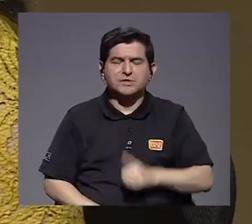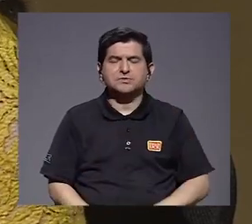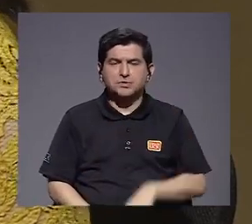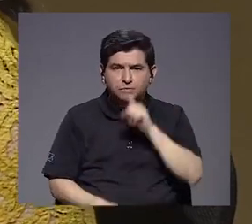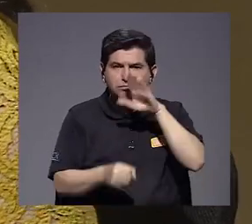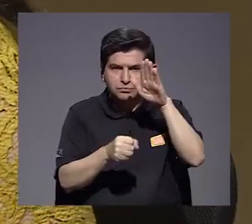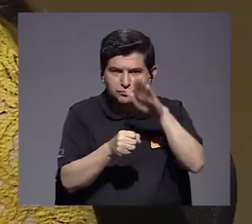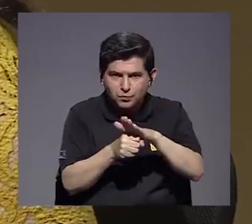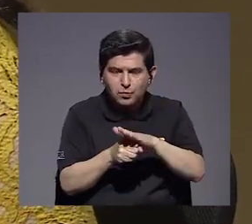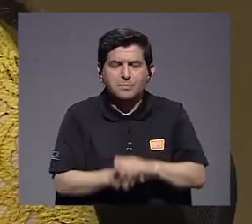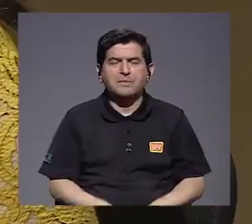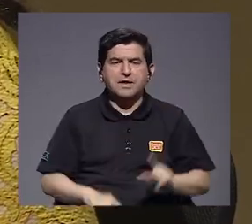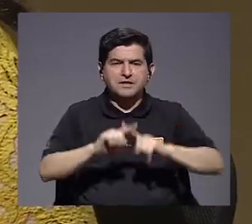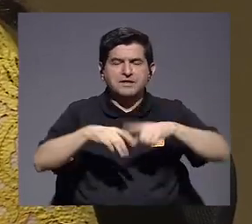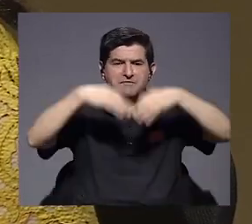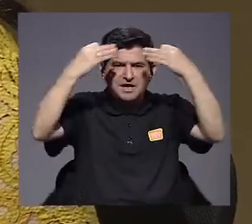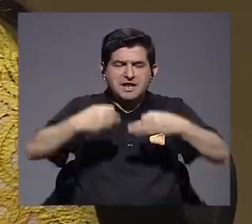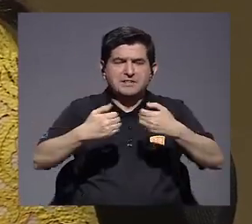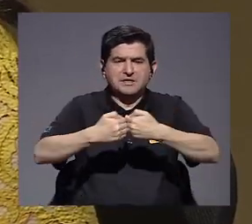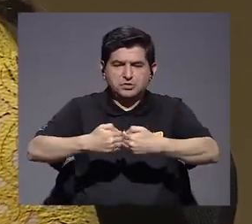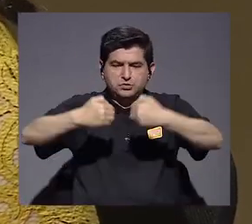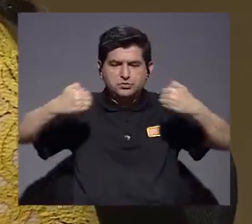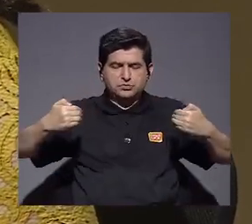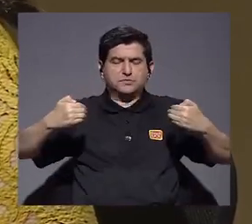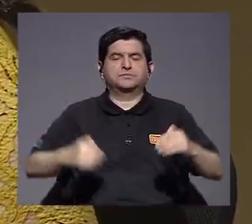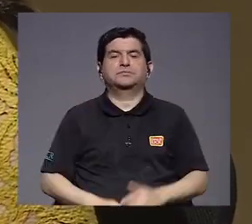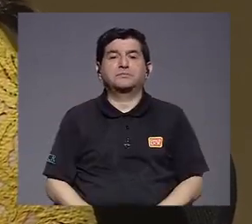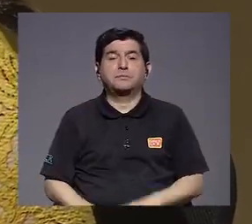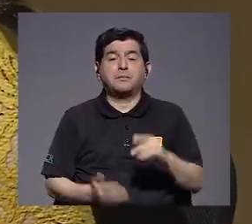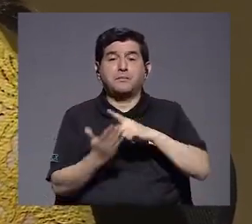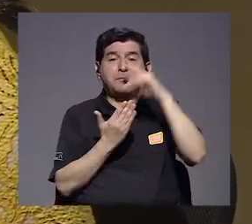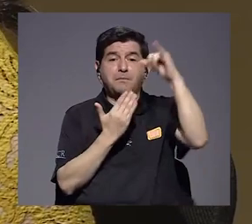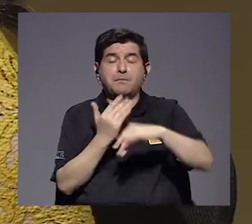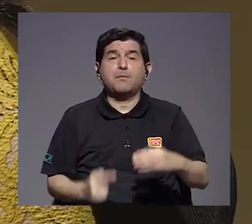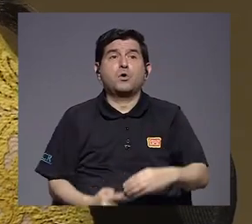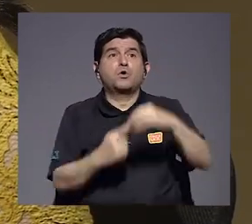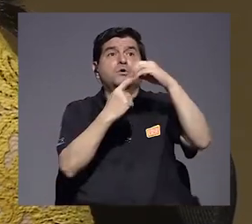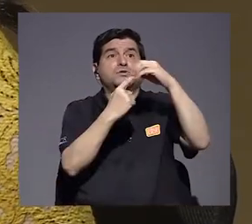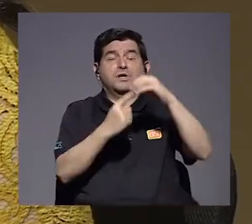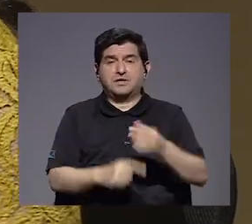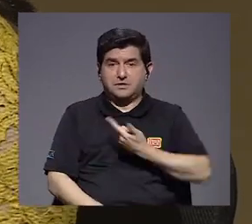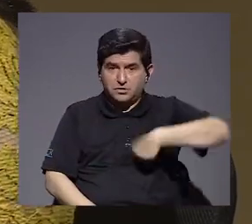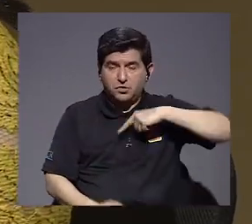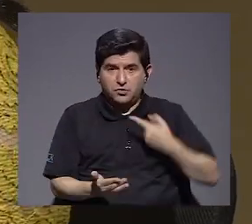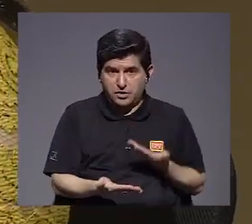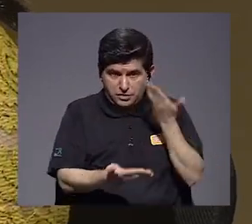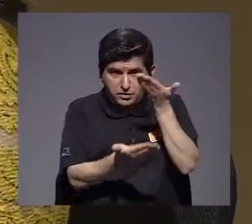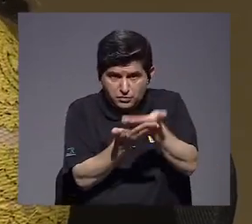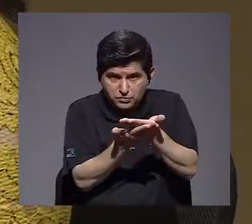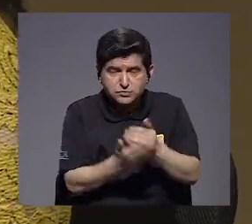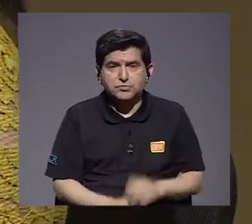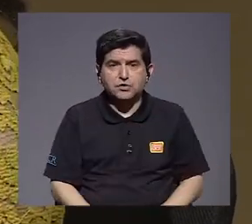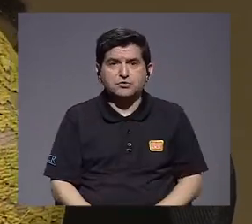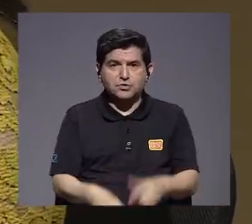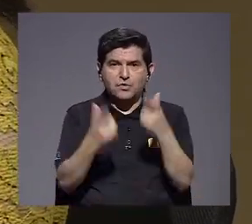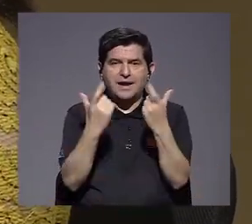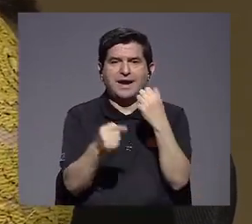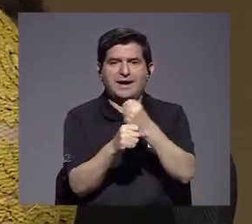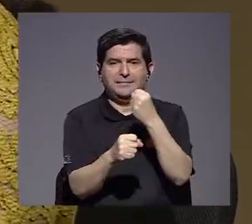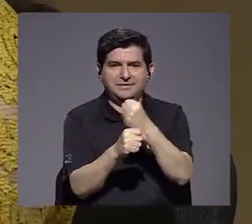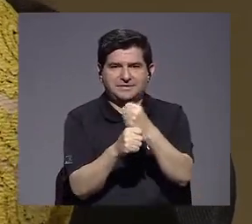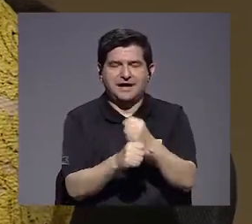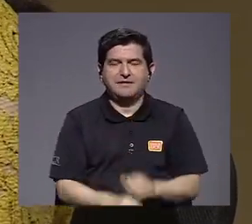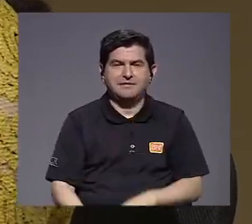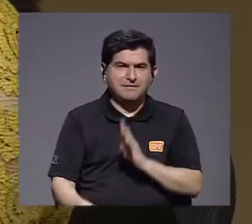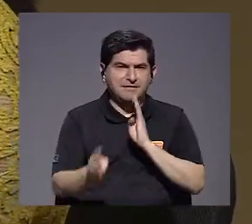se ha encajado este conjunto de medidas de aislamiento. El proyecto estrella para mí sería, de los que hemos presentado, capital de trabajo,